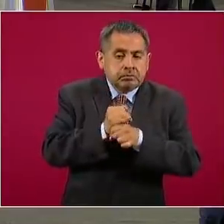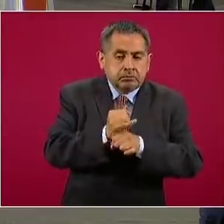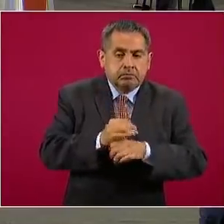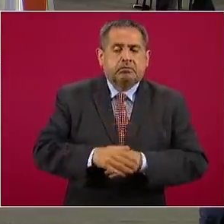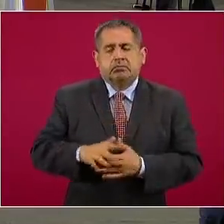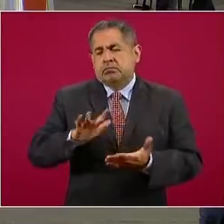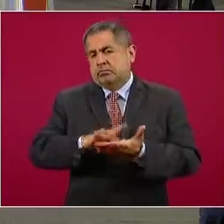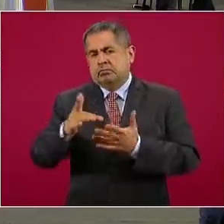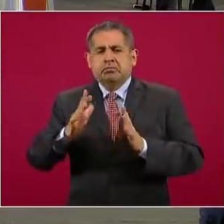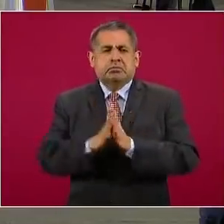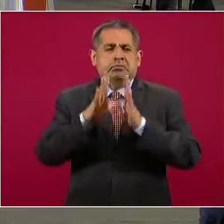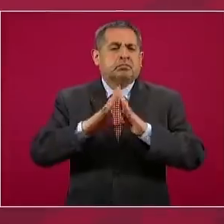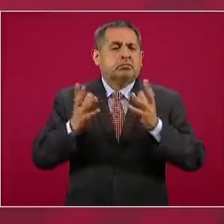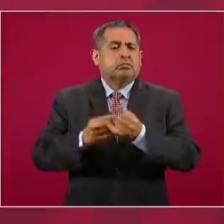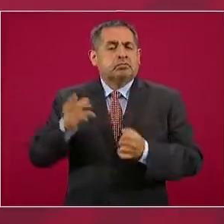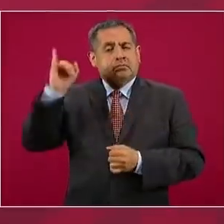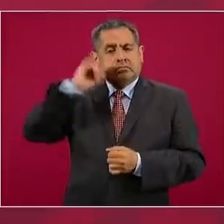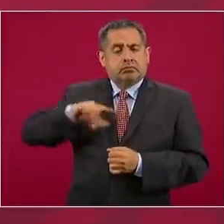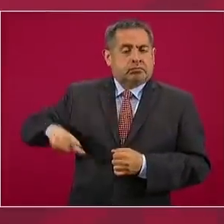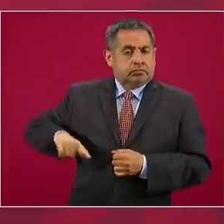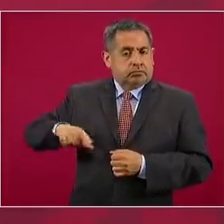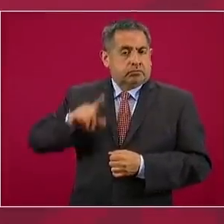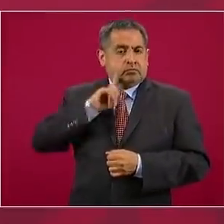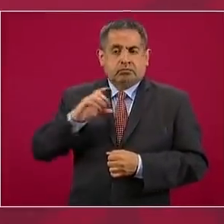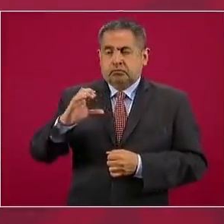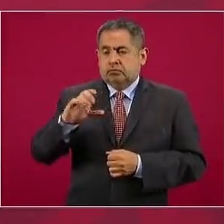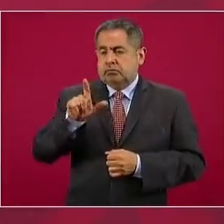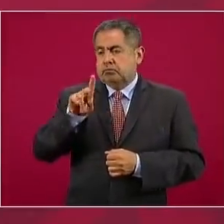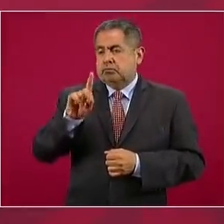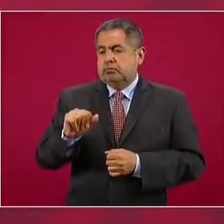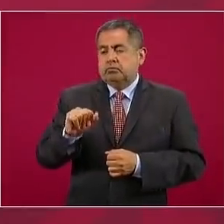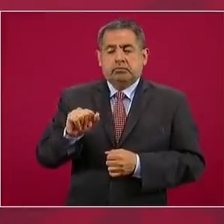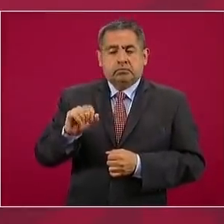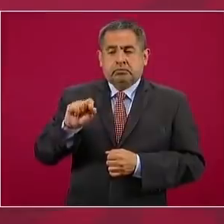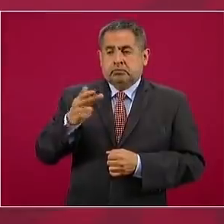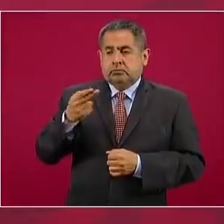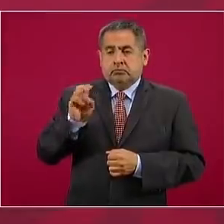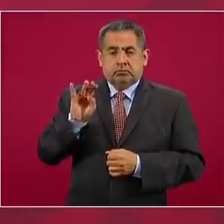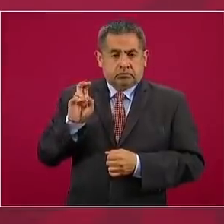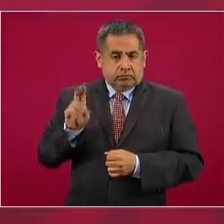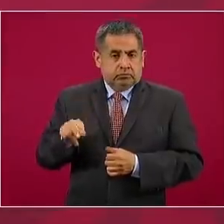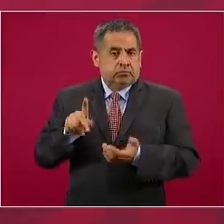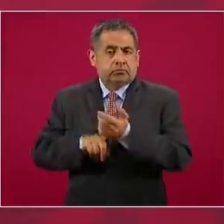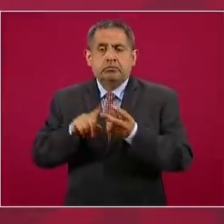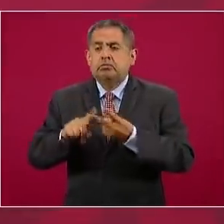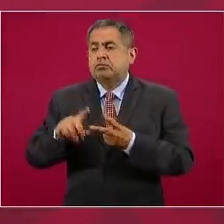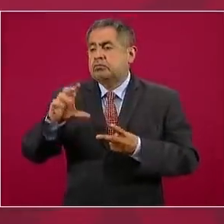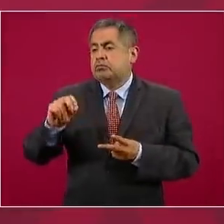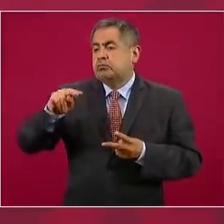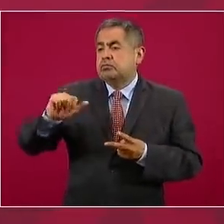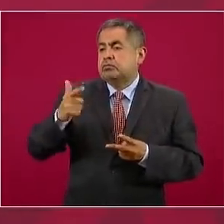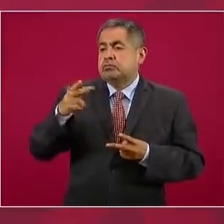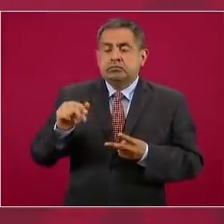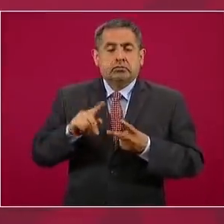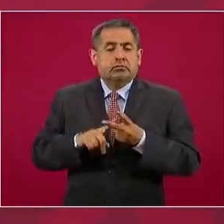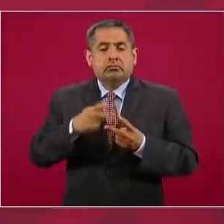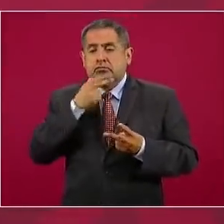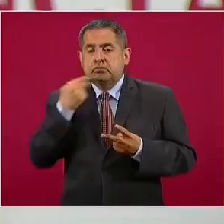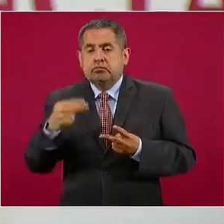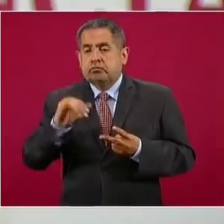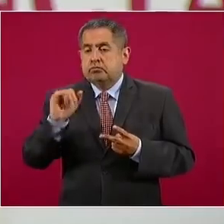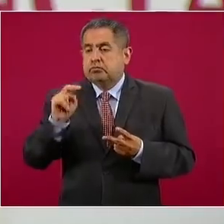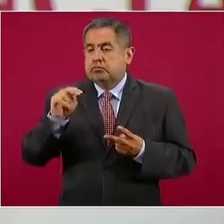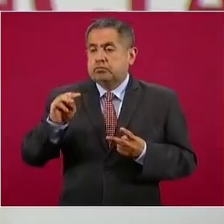participación de la jefa de gobierno, Claudia Sheinbaum, así como de la CONAGO por conducto de Juan Manuel Carreras,